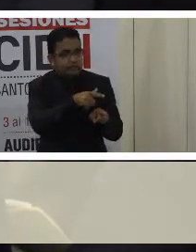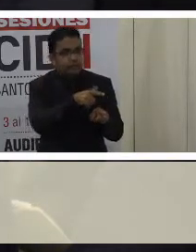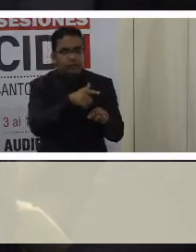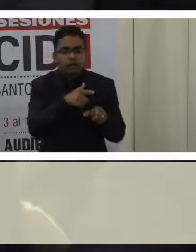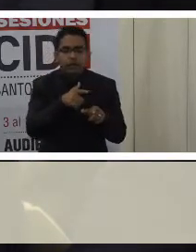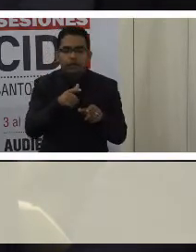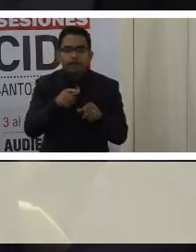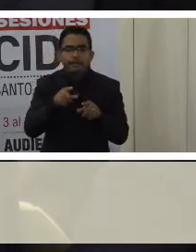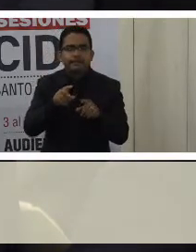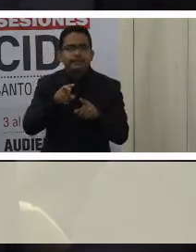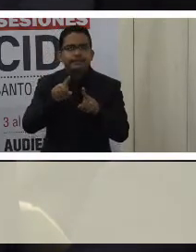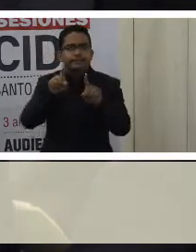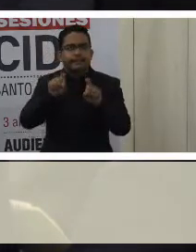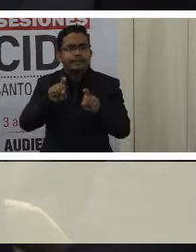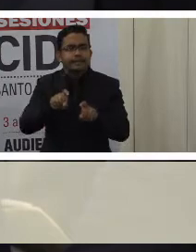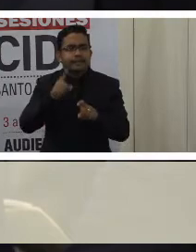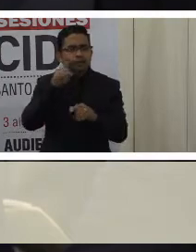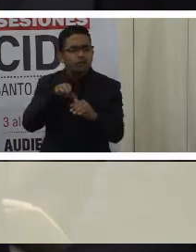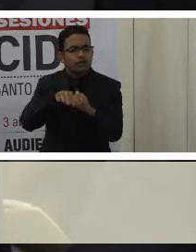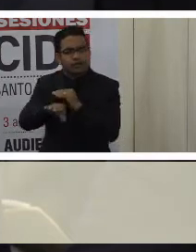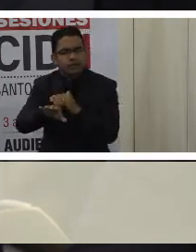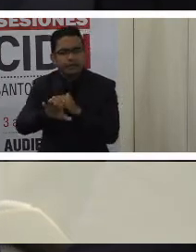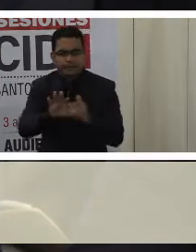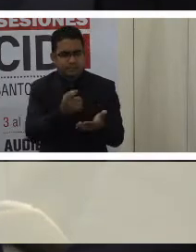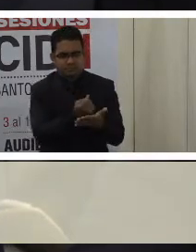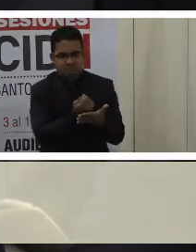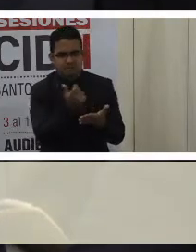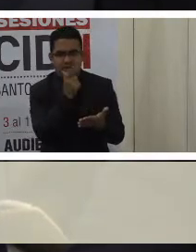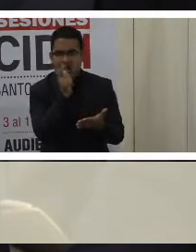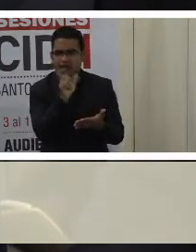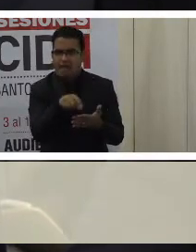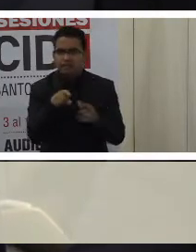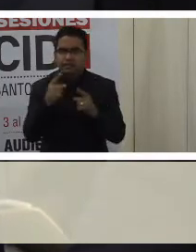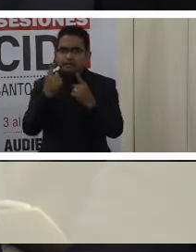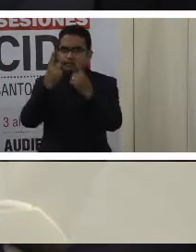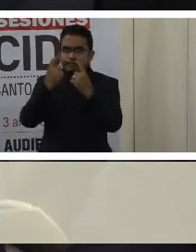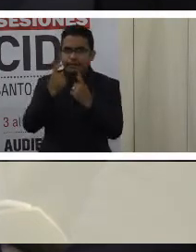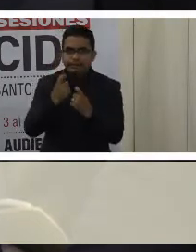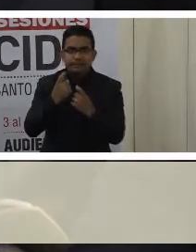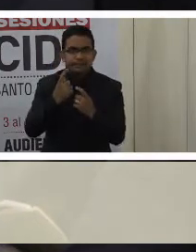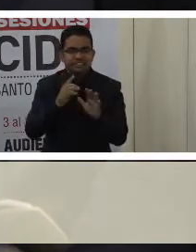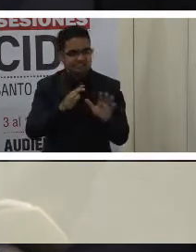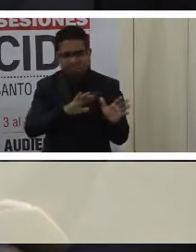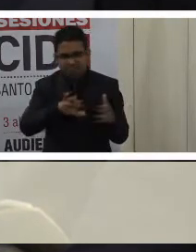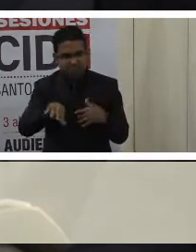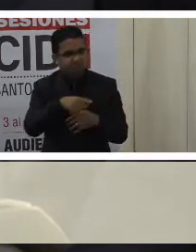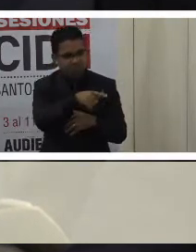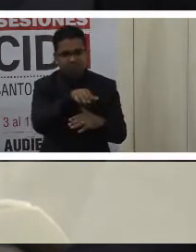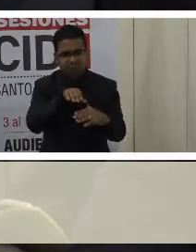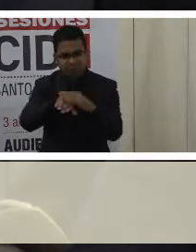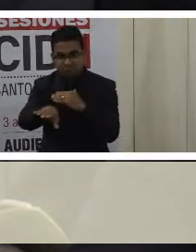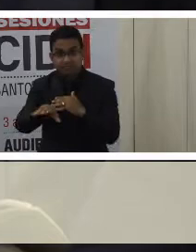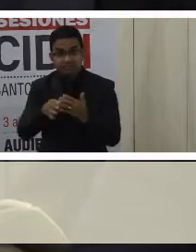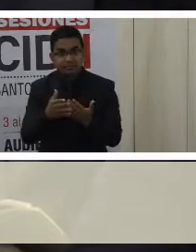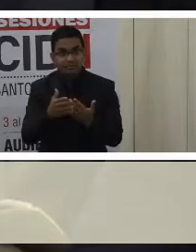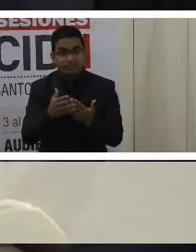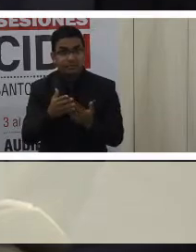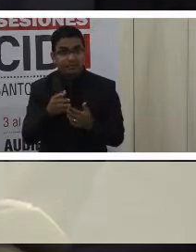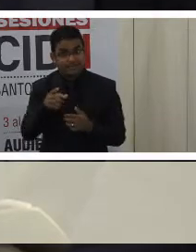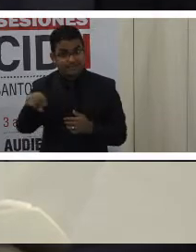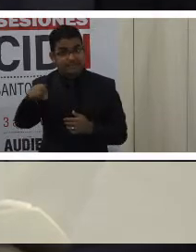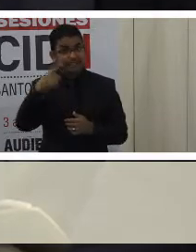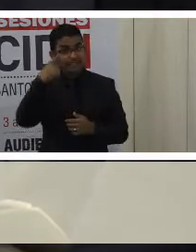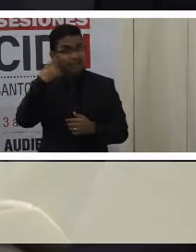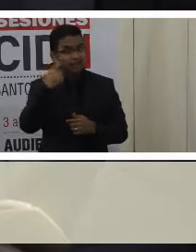diagnóstica, que es un requisito de ingreso para ese recinto universitario, alegando que no tenían el